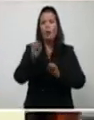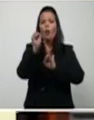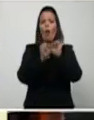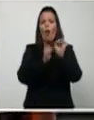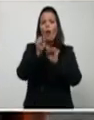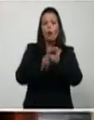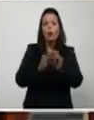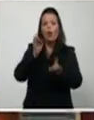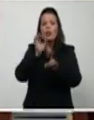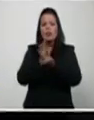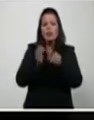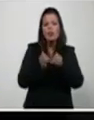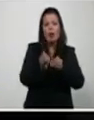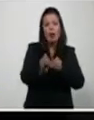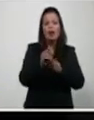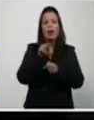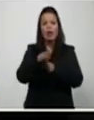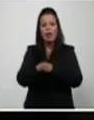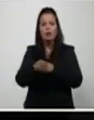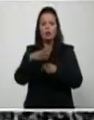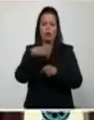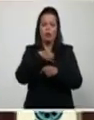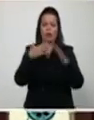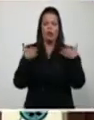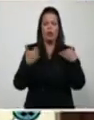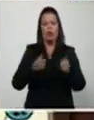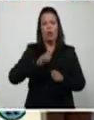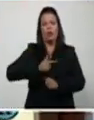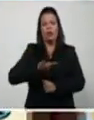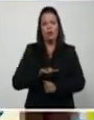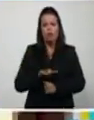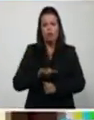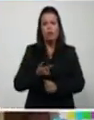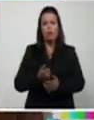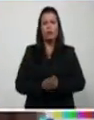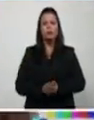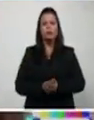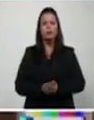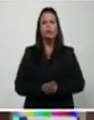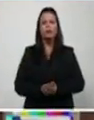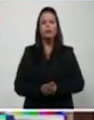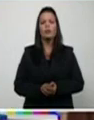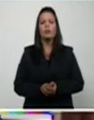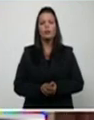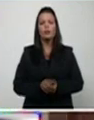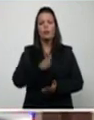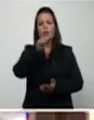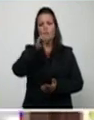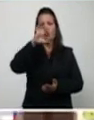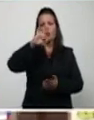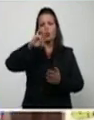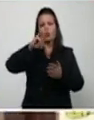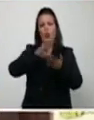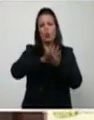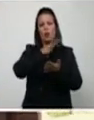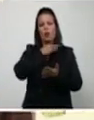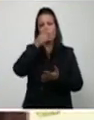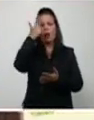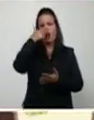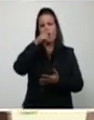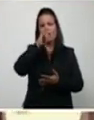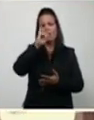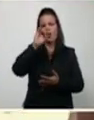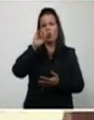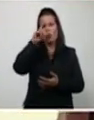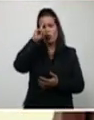dirigido por Juan Carlos Travieso con la dirección artística de Osvaldo Buenadios, cuenta con aproximadamente una década de creado y pasa